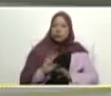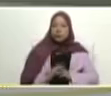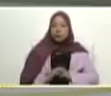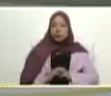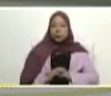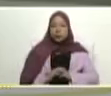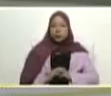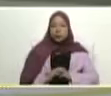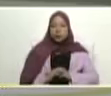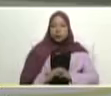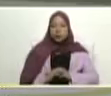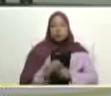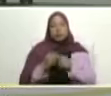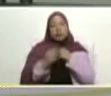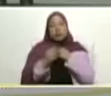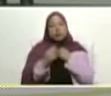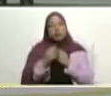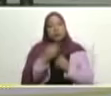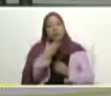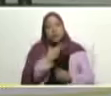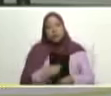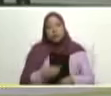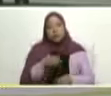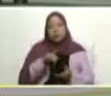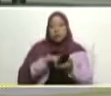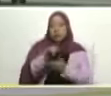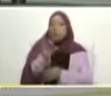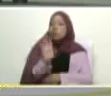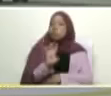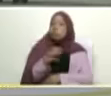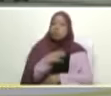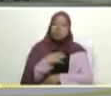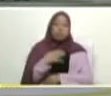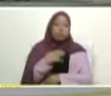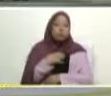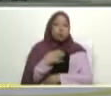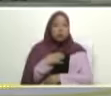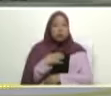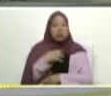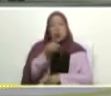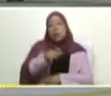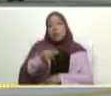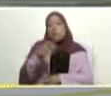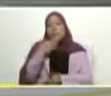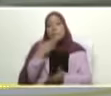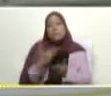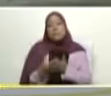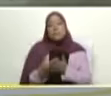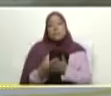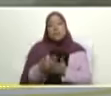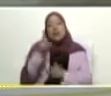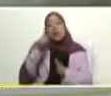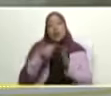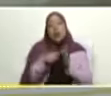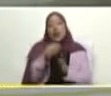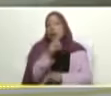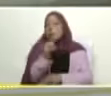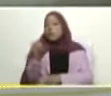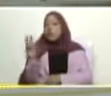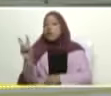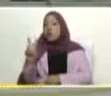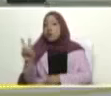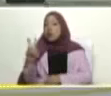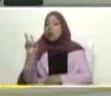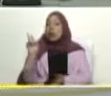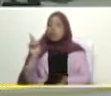yo le contesté lamentablemente los aviones nuestras no pueden ir allá a traerlo en el plan vuelta a la patria hemos traído miles de venezolanos le escribí